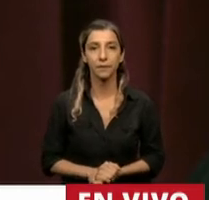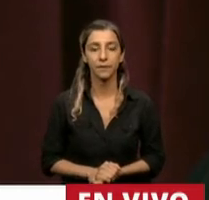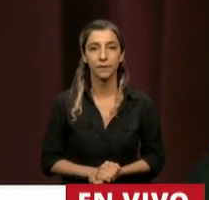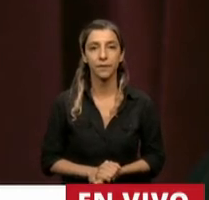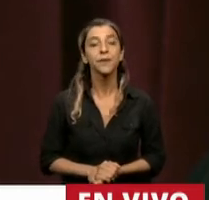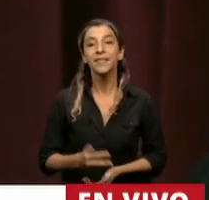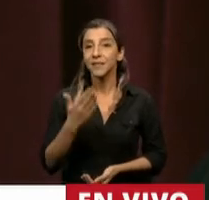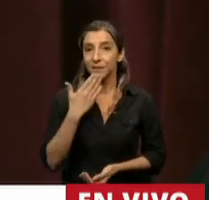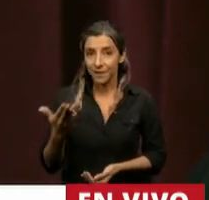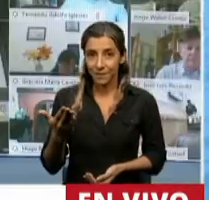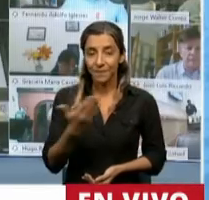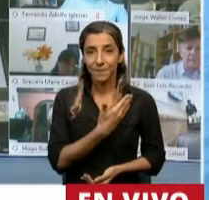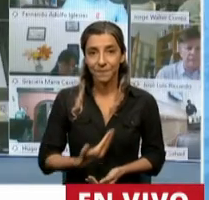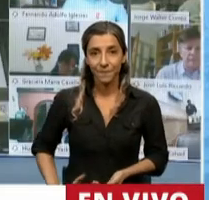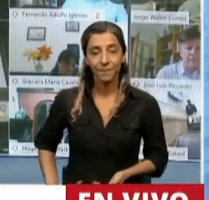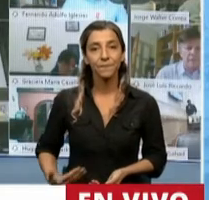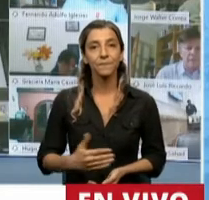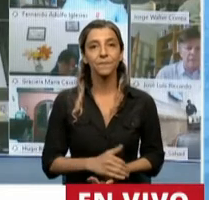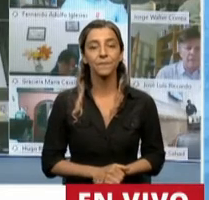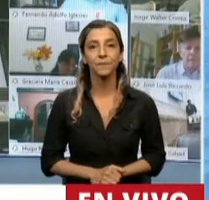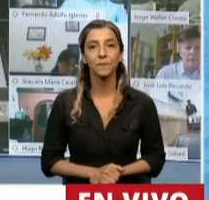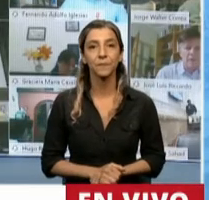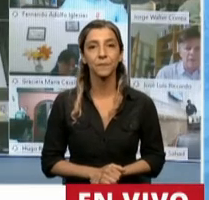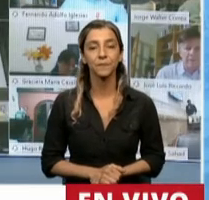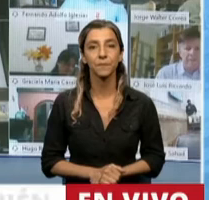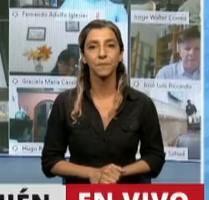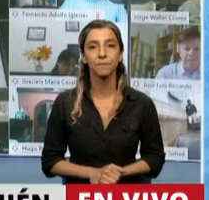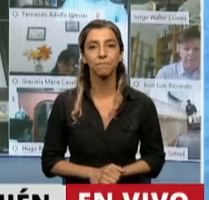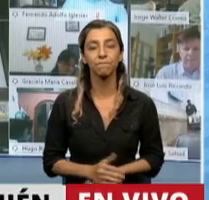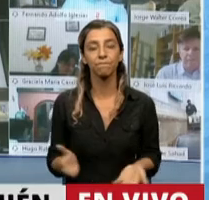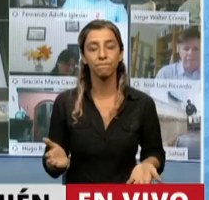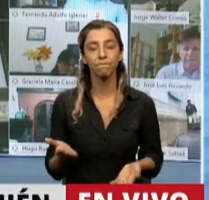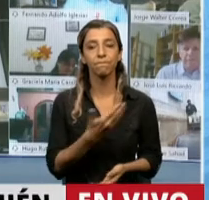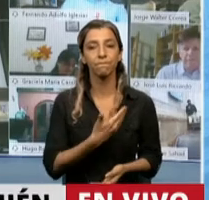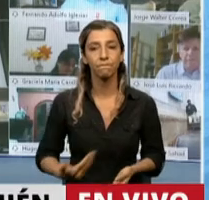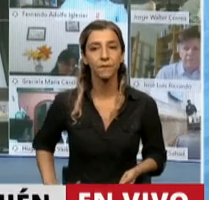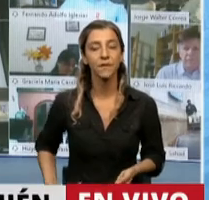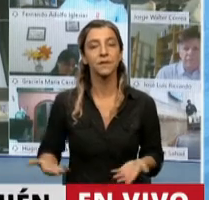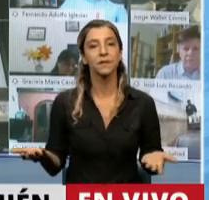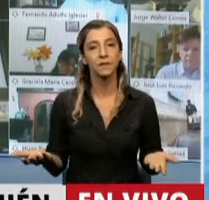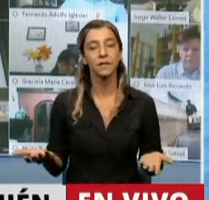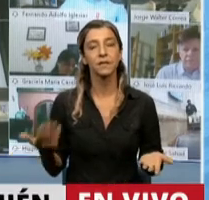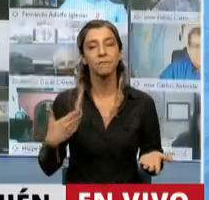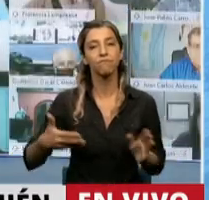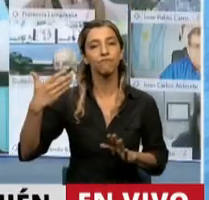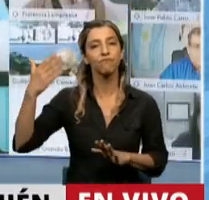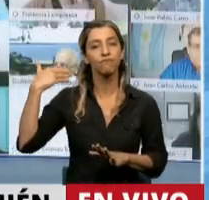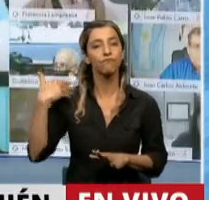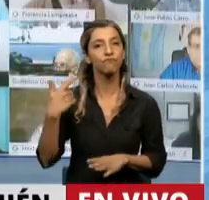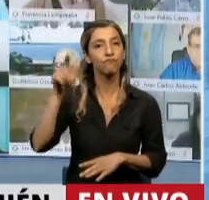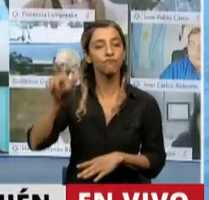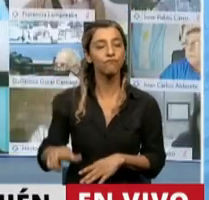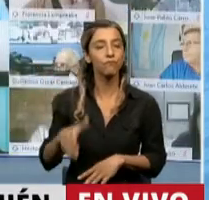Gracias, señor presidente. Señor presidente, Juan Bautista Alberdi señaló